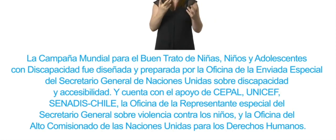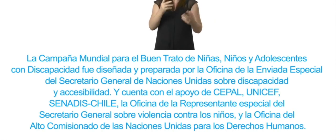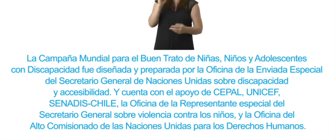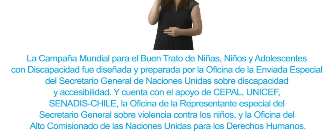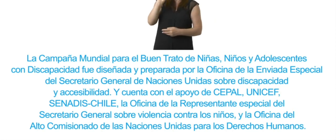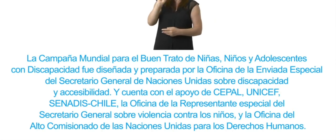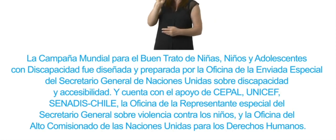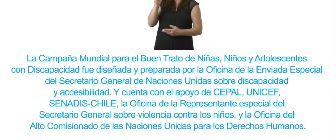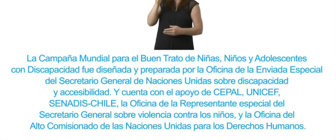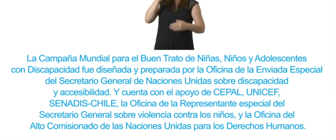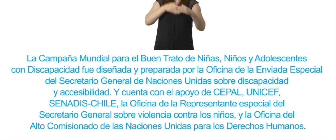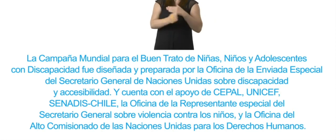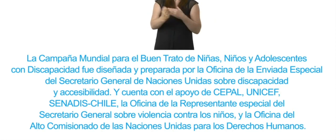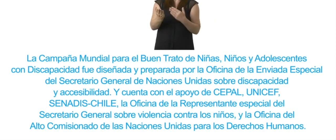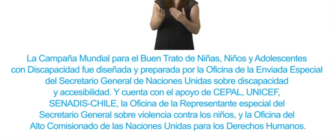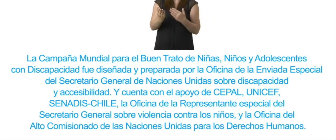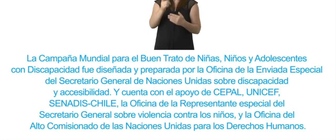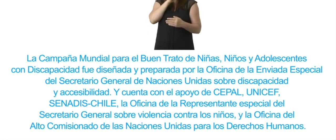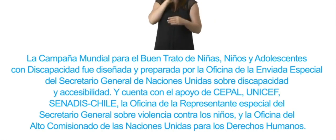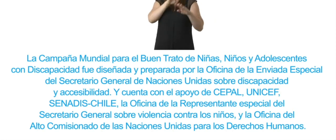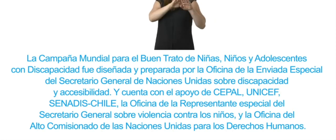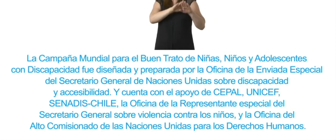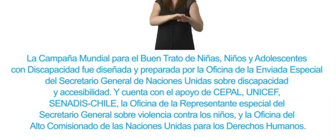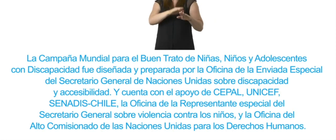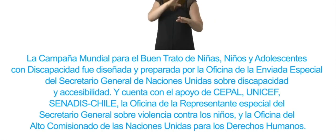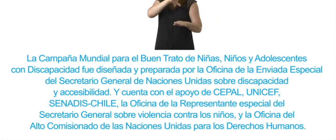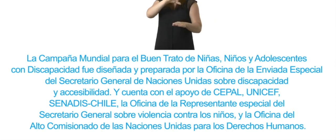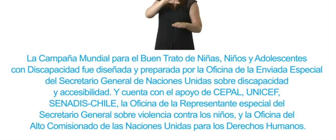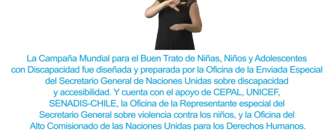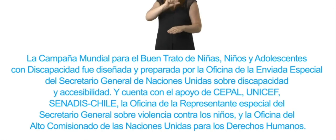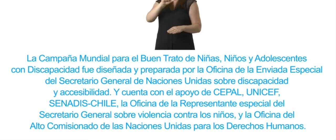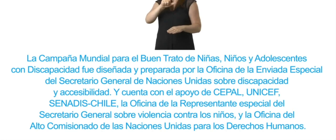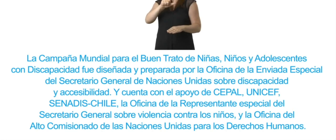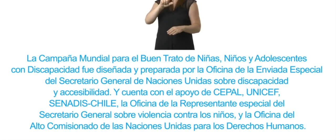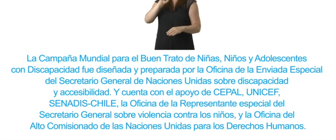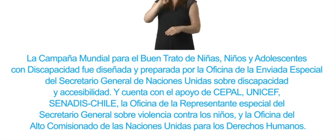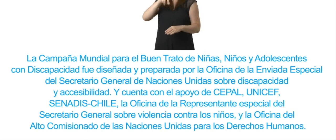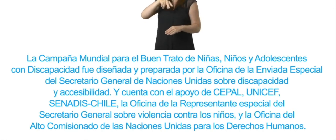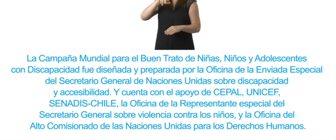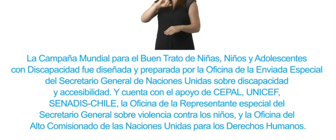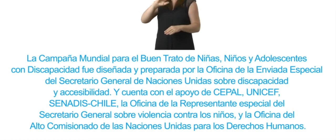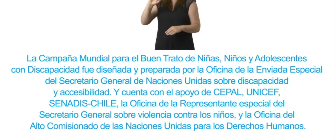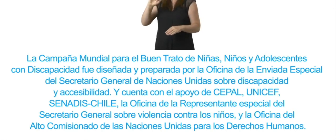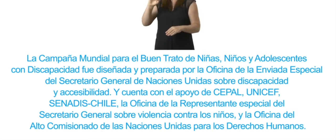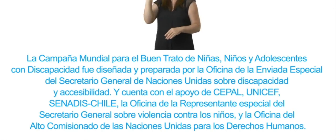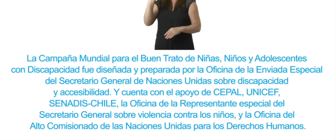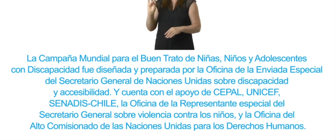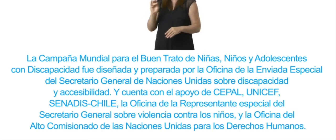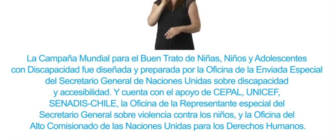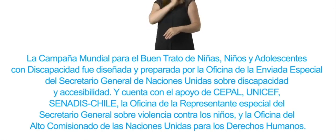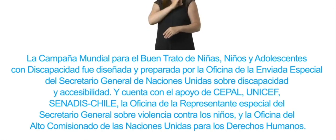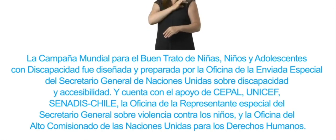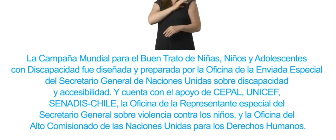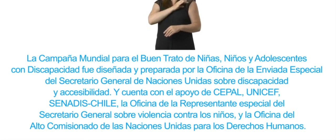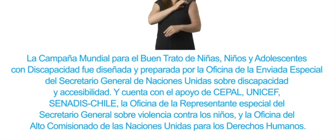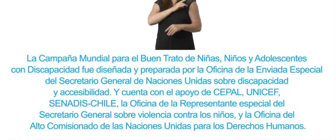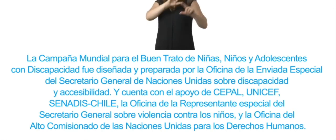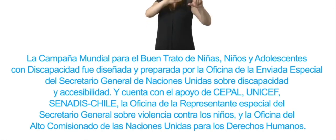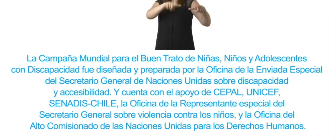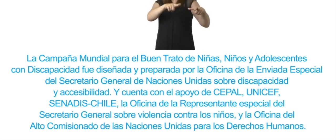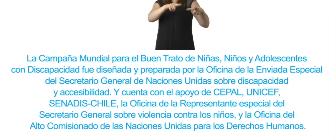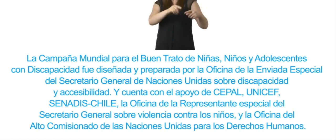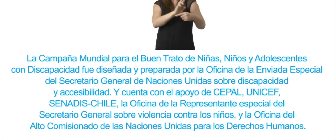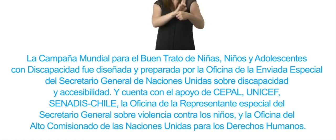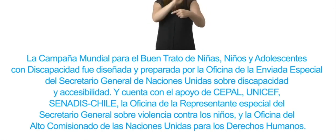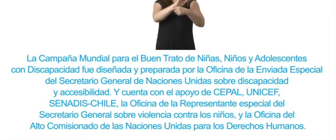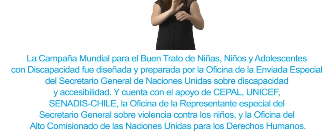sobre discapacidad y accesibilidad y cuenta con el apoyo de Cepal, UNICEF, Cenadis Chile, la Oficina